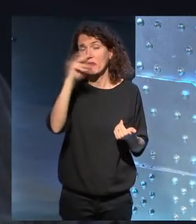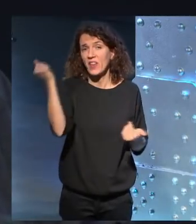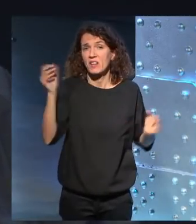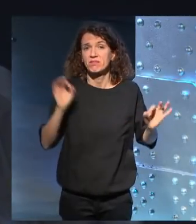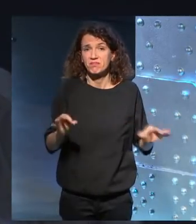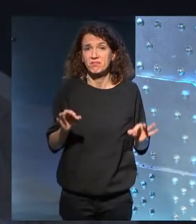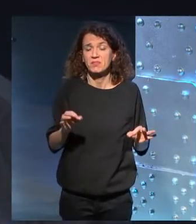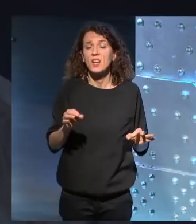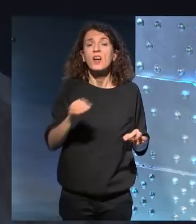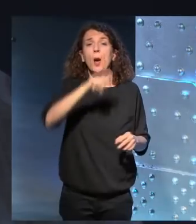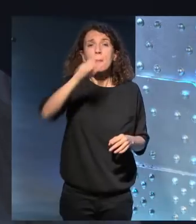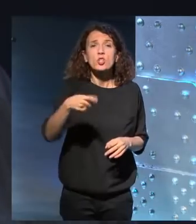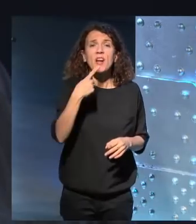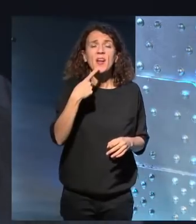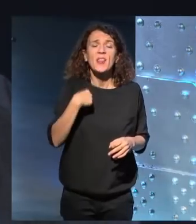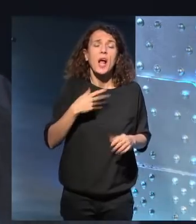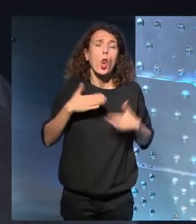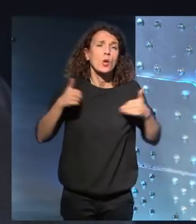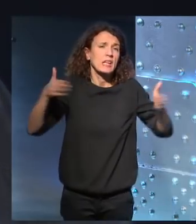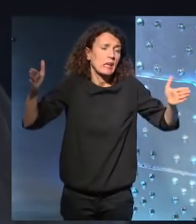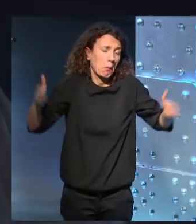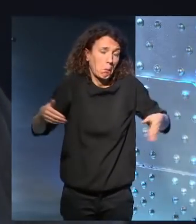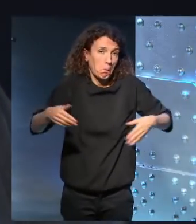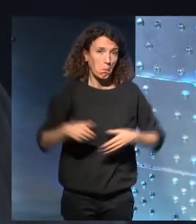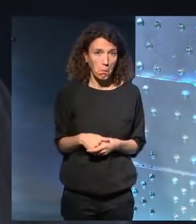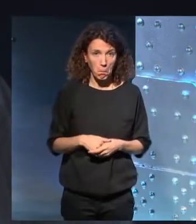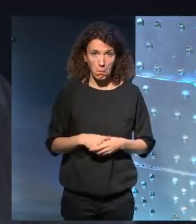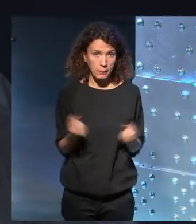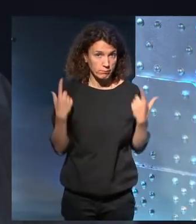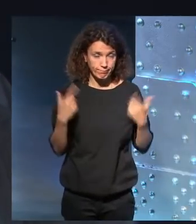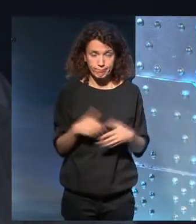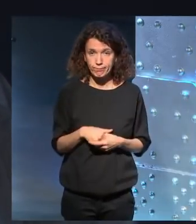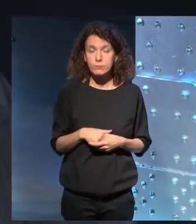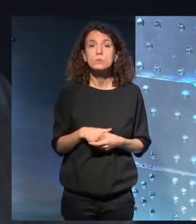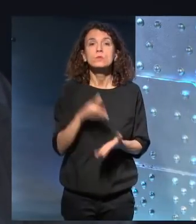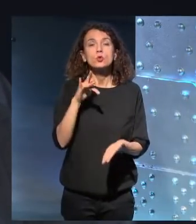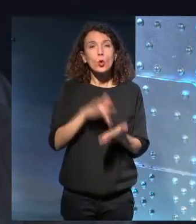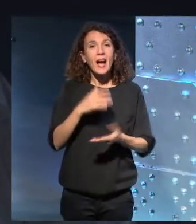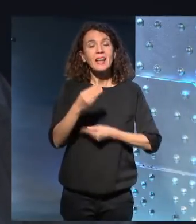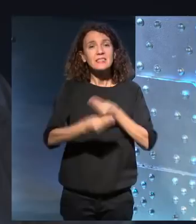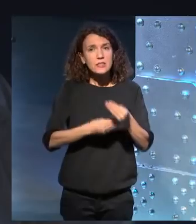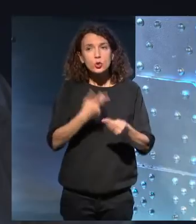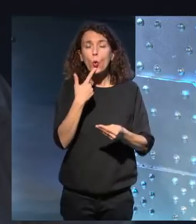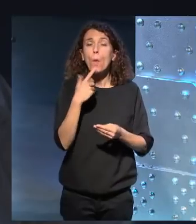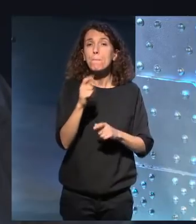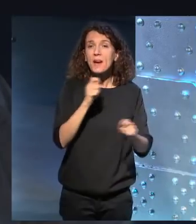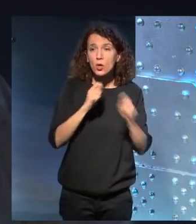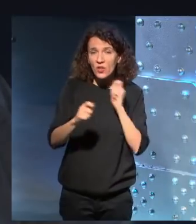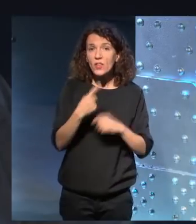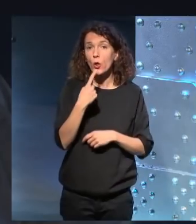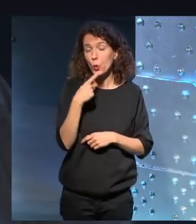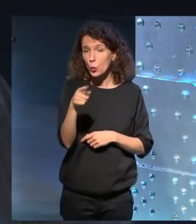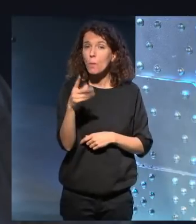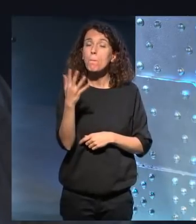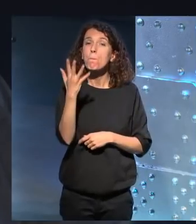Que digan lo que quieran, que me importa. De hecho, tú alguna vez has dicho, o algún periodista ha dicho que has